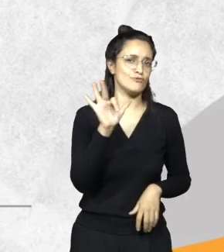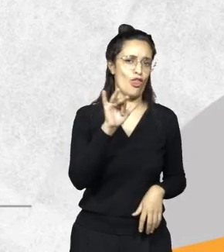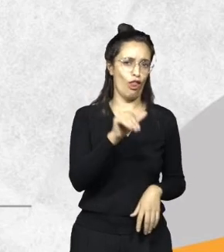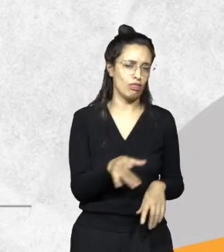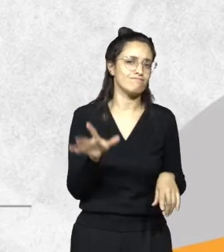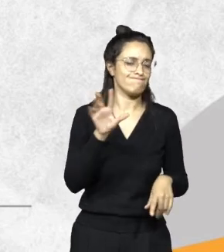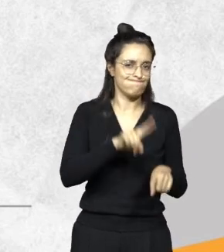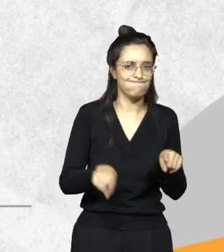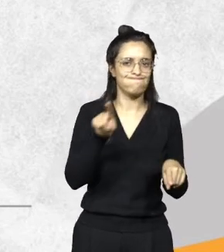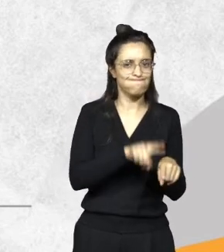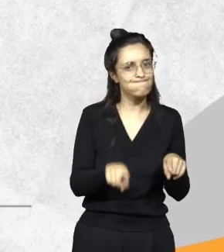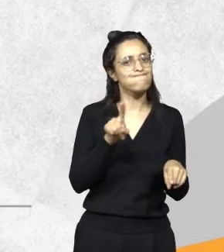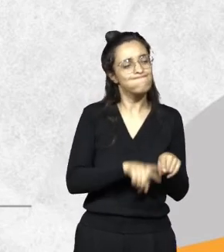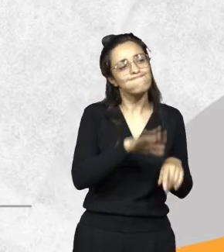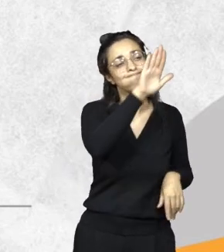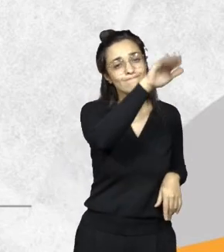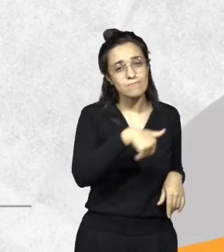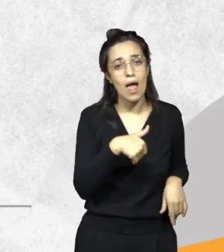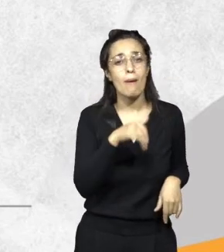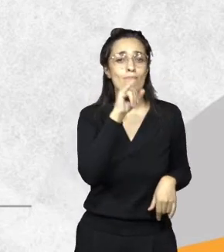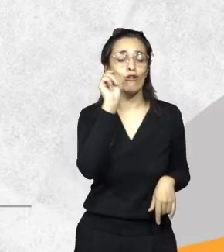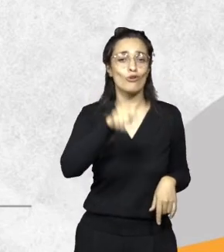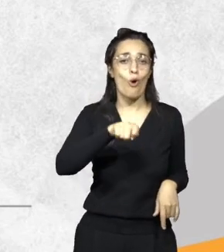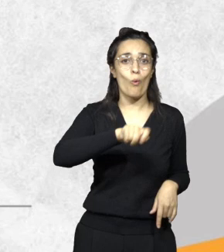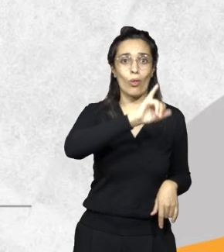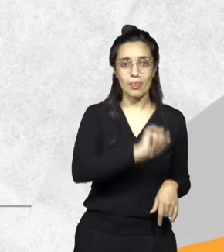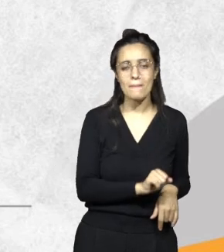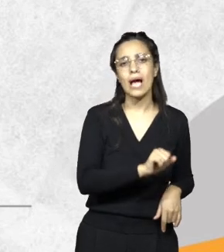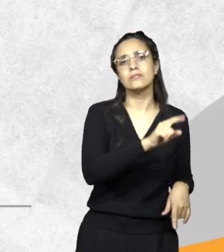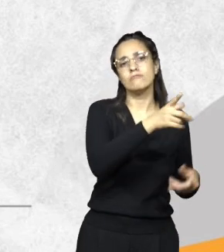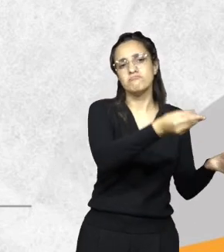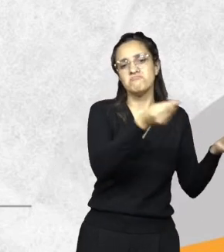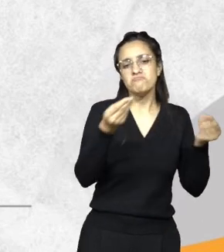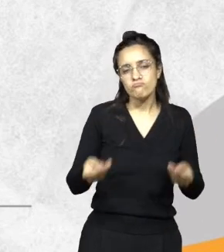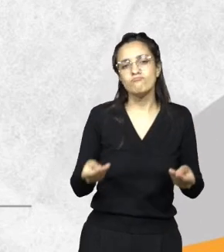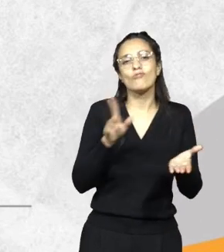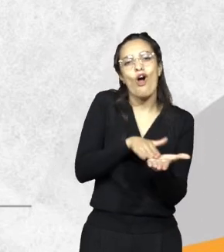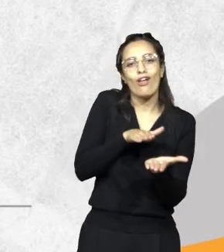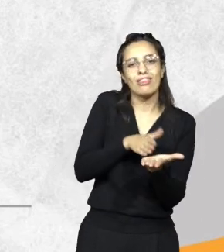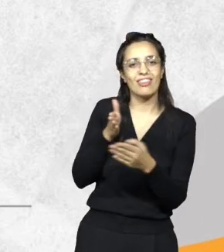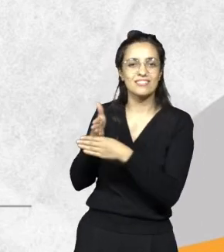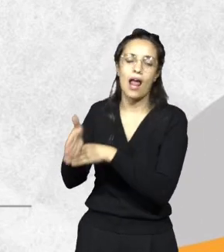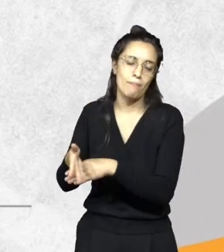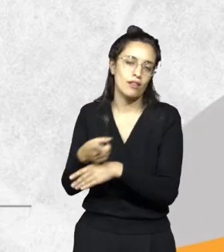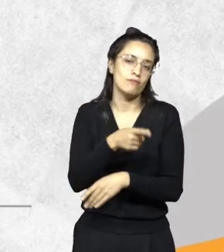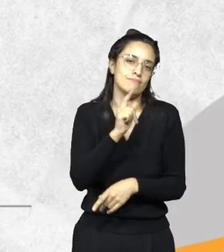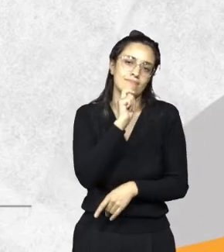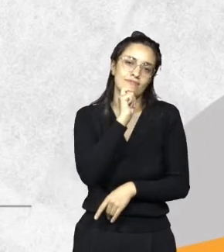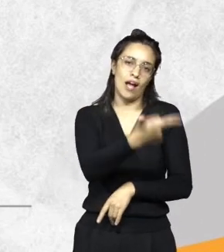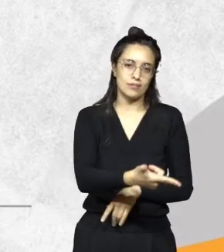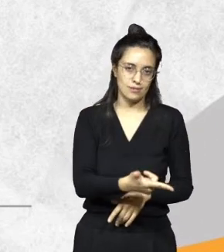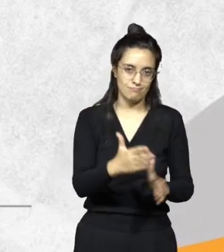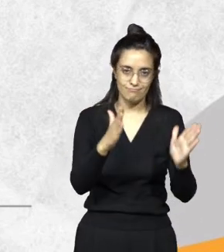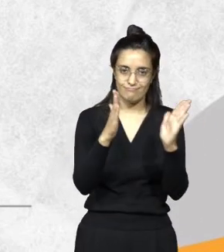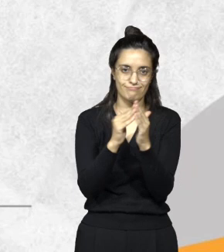ponemos en contacto con el juez de paz del lugar, nos libra la orden de allanamiento y todo se hace mucho más fácil y más rápido y más prolijo.